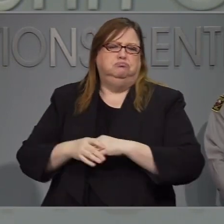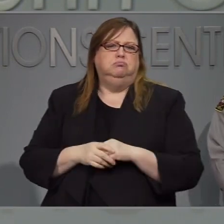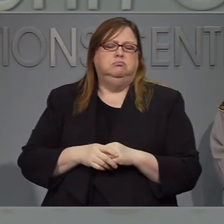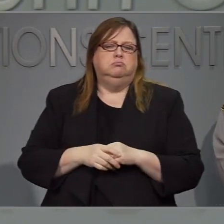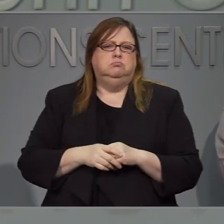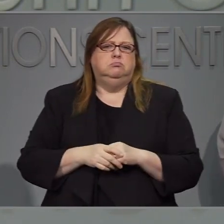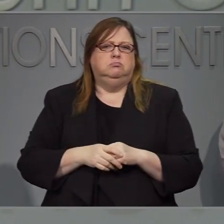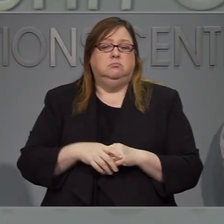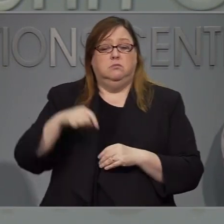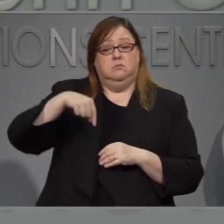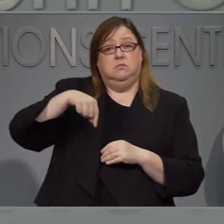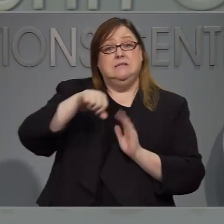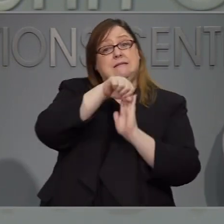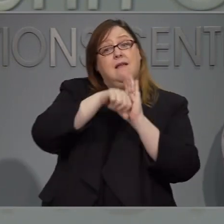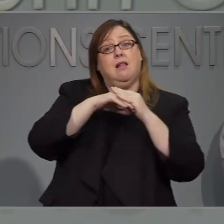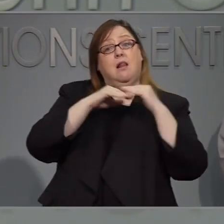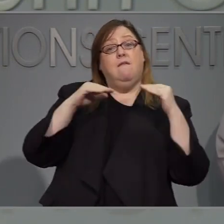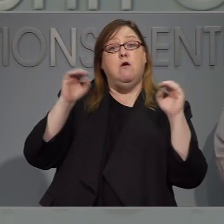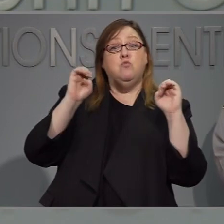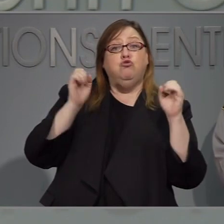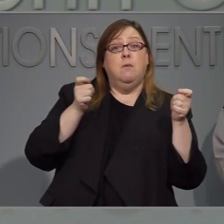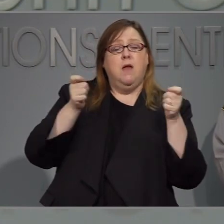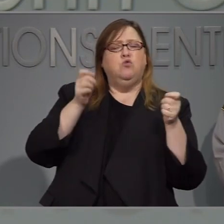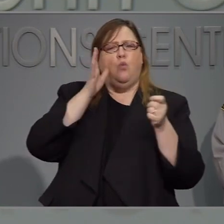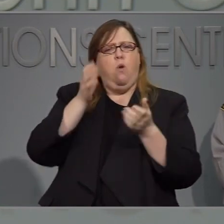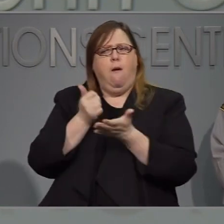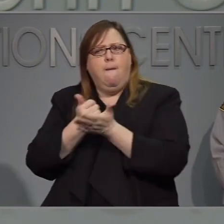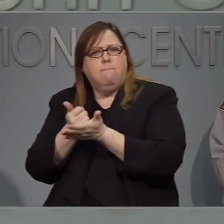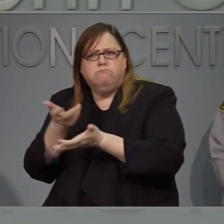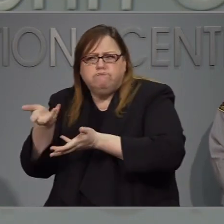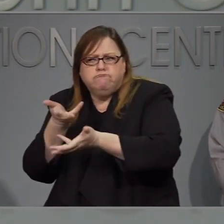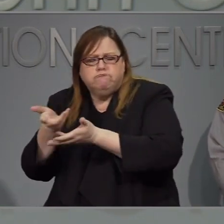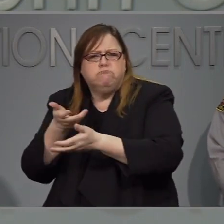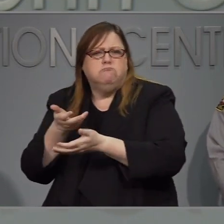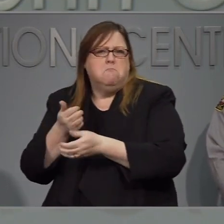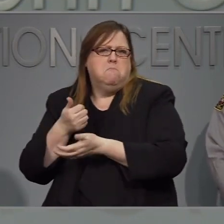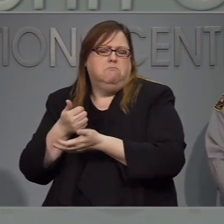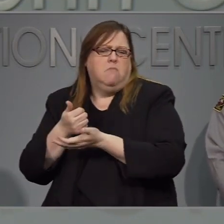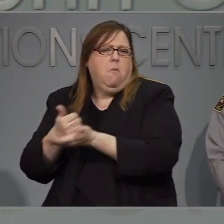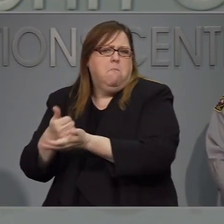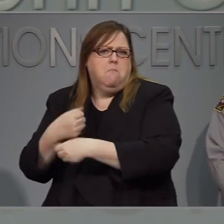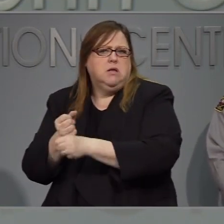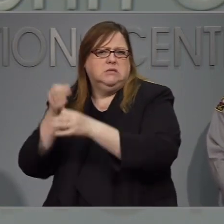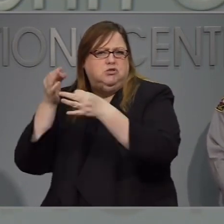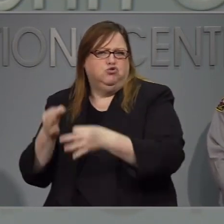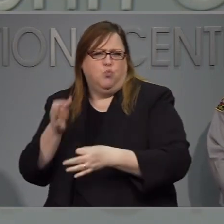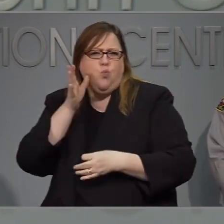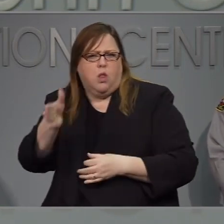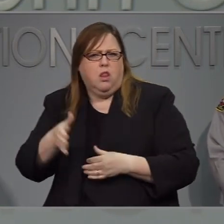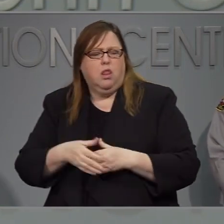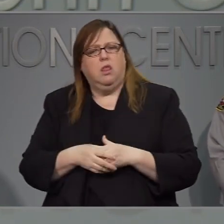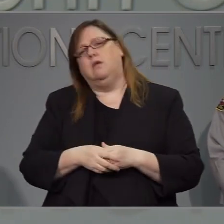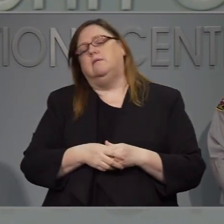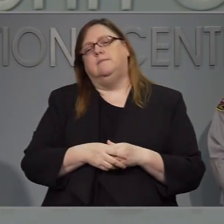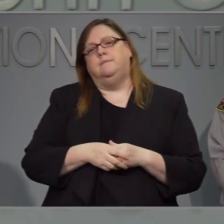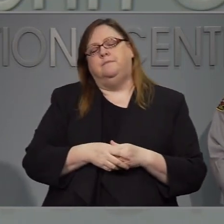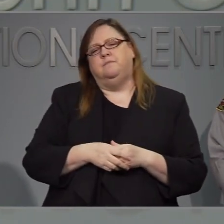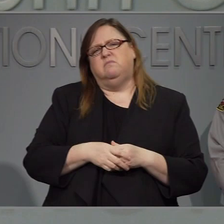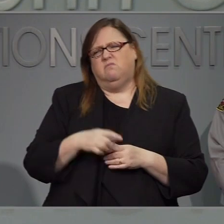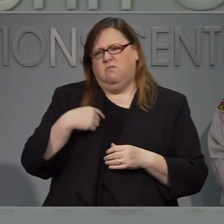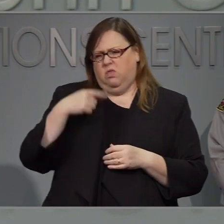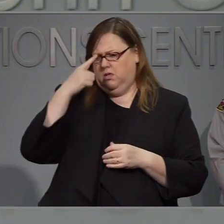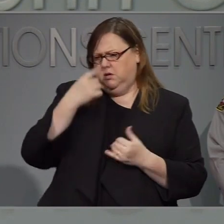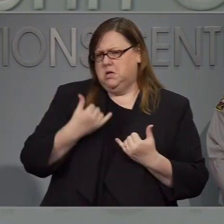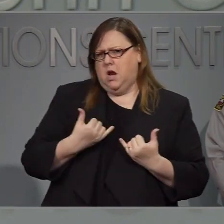decisiones sobre las evacuaciones y también el centro de operaciones de emergencia ayudará con esto.